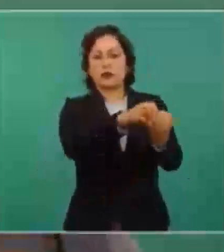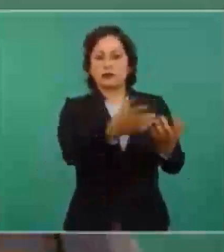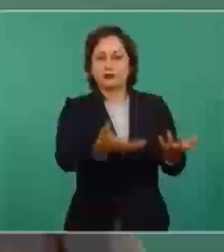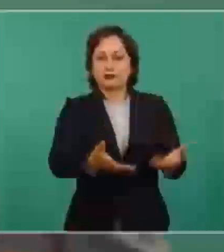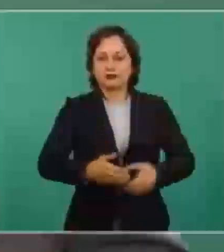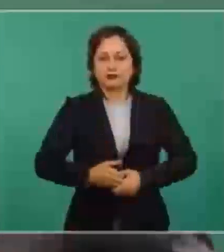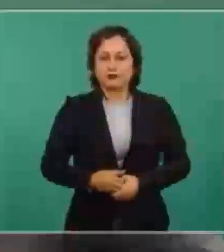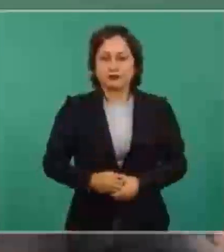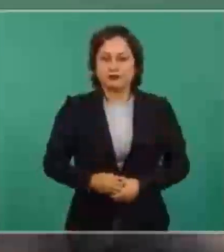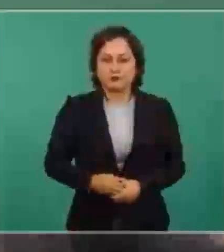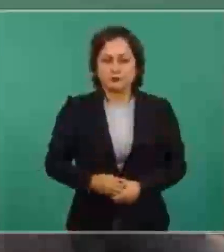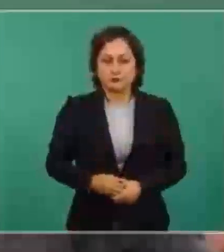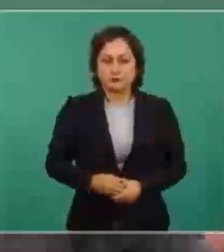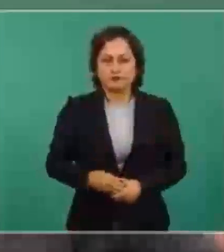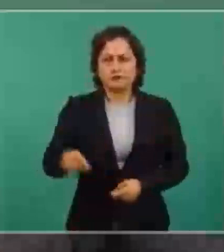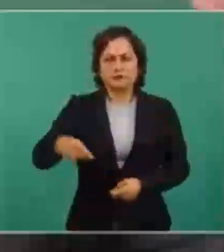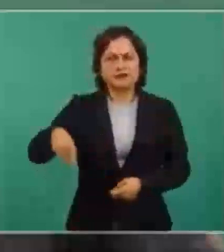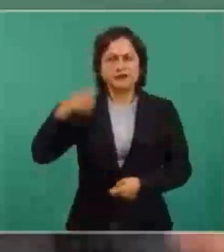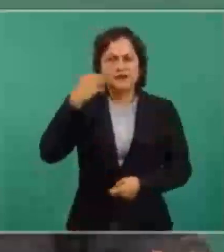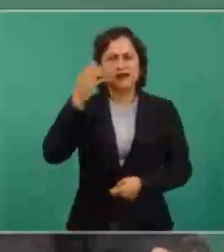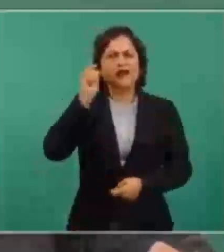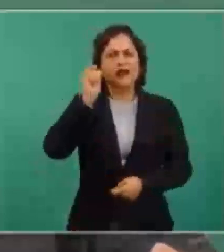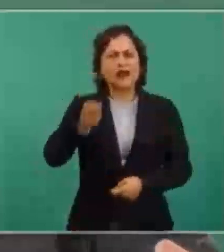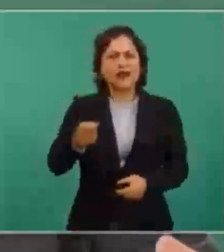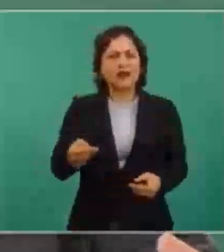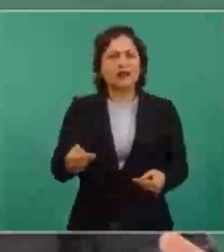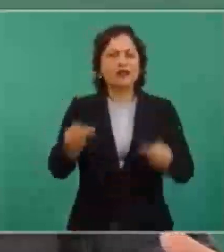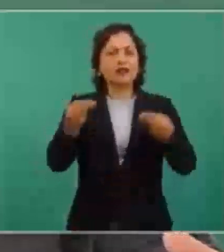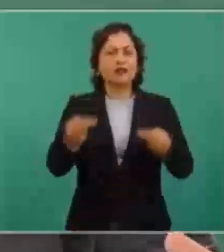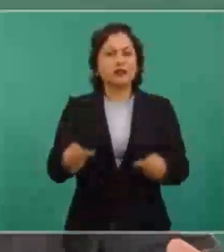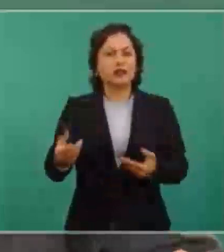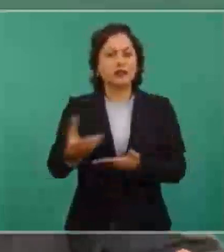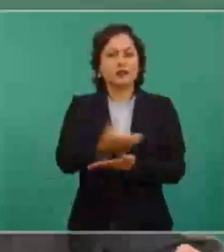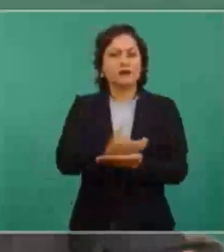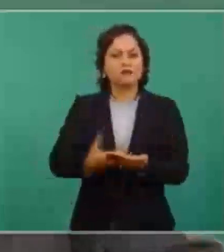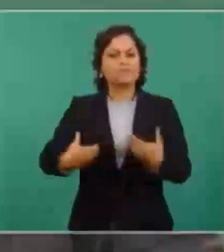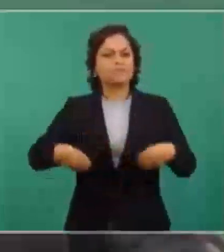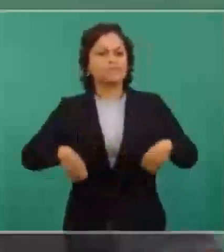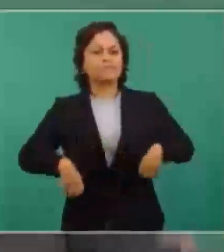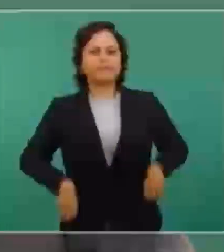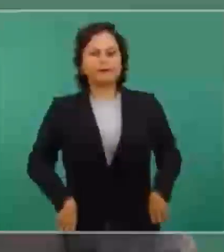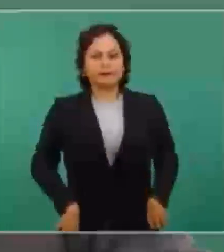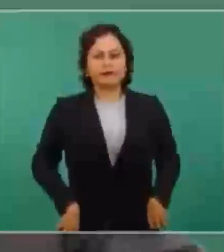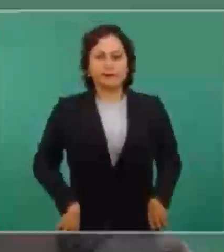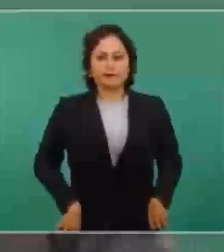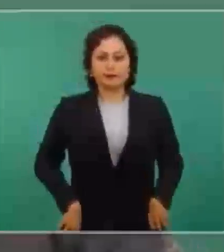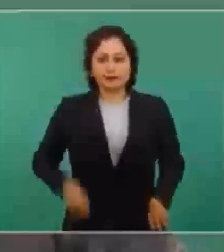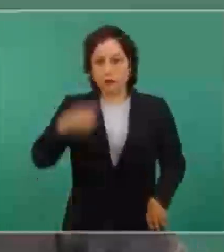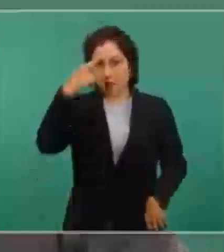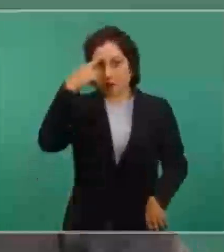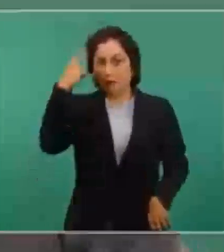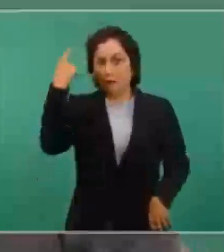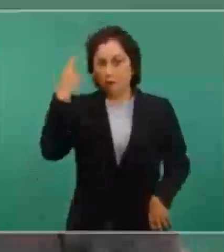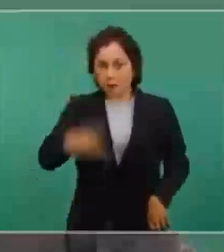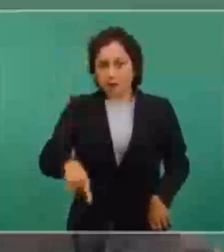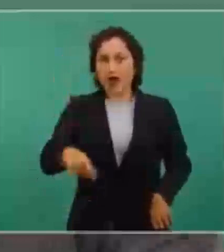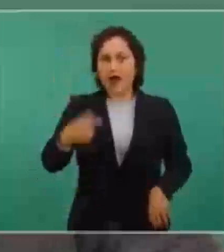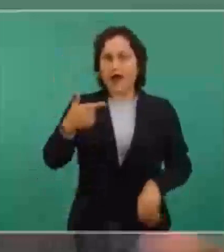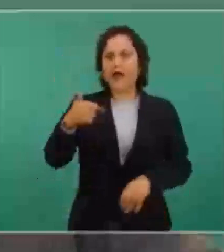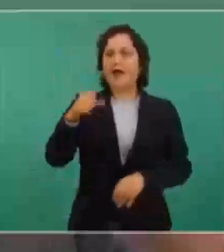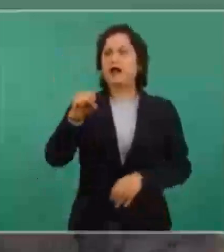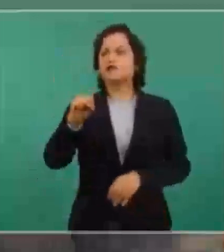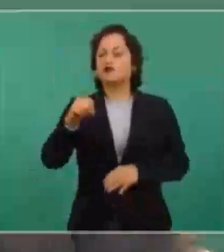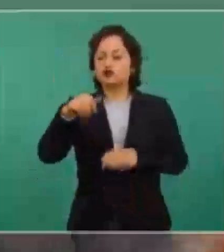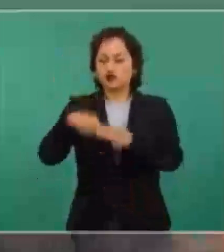Lo que querían era el negocio de los gasoductos. Se